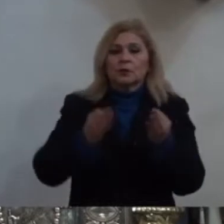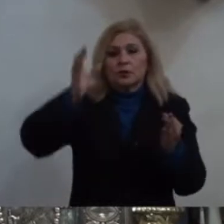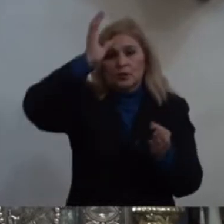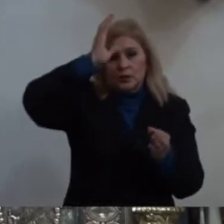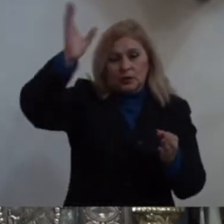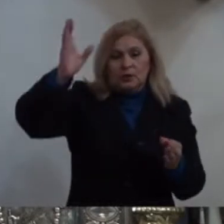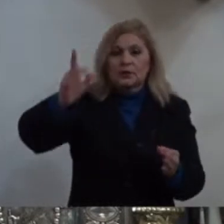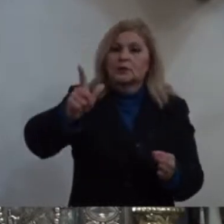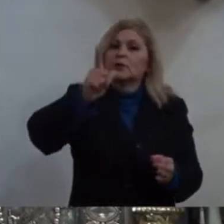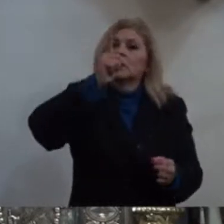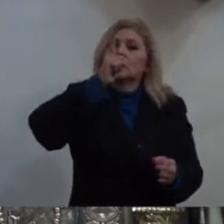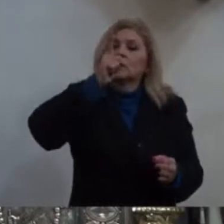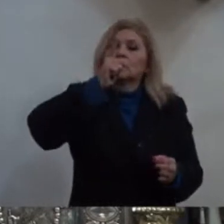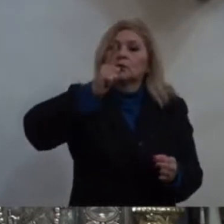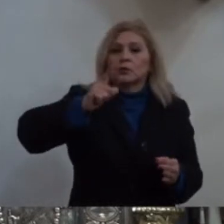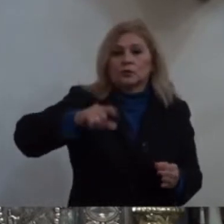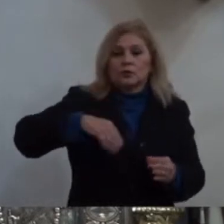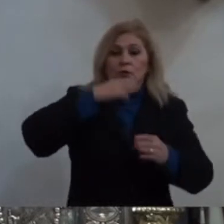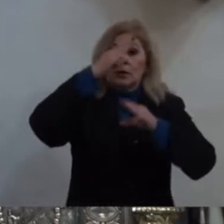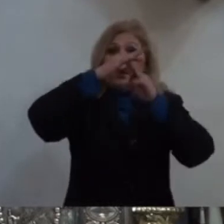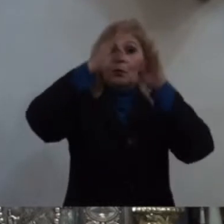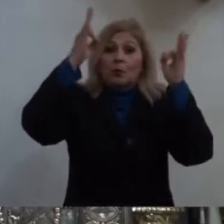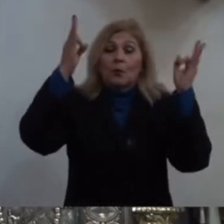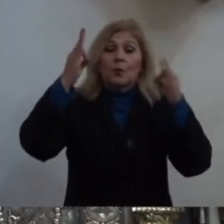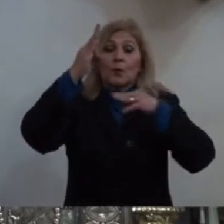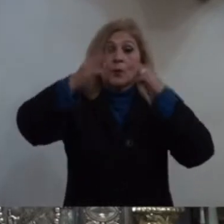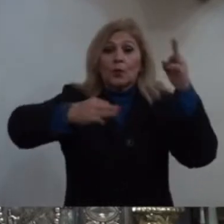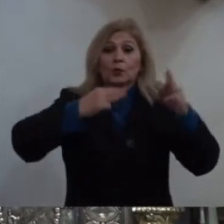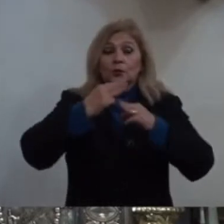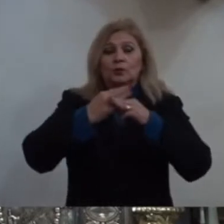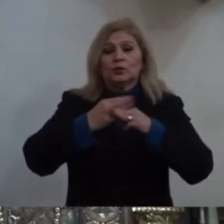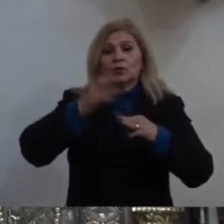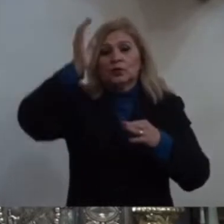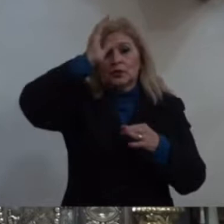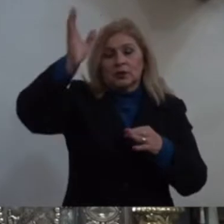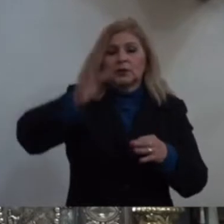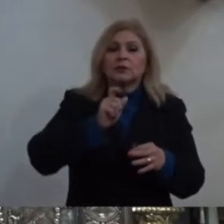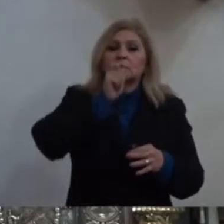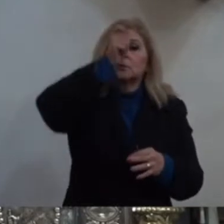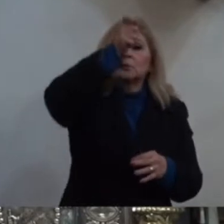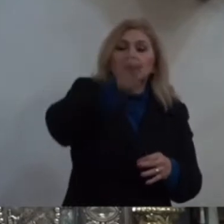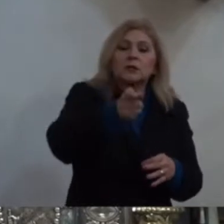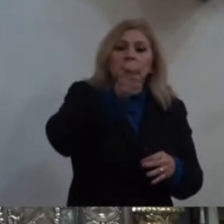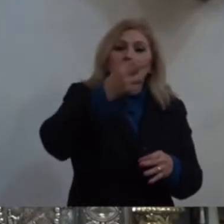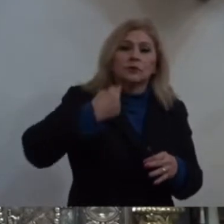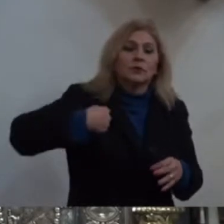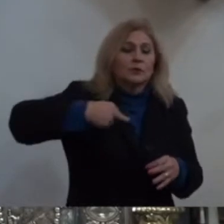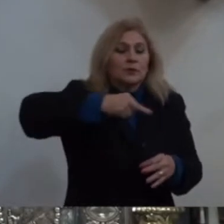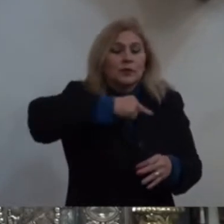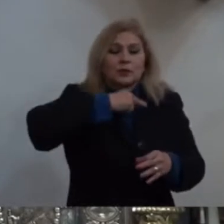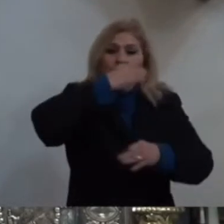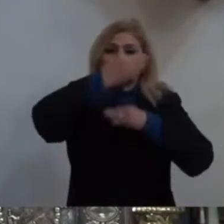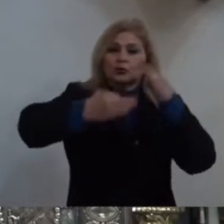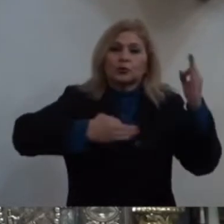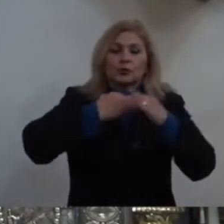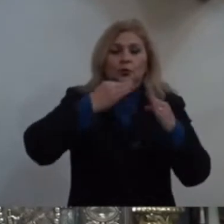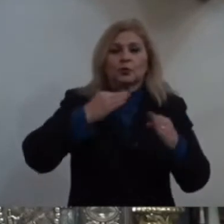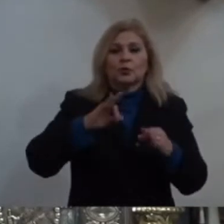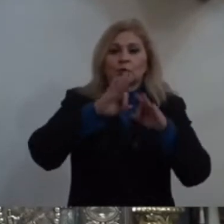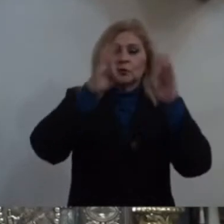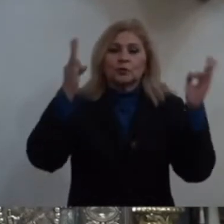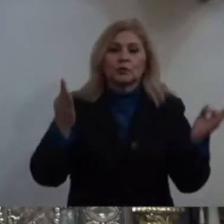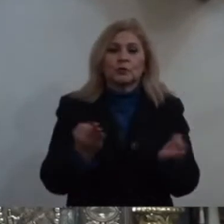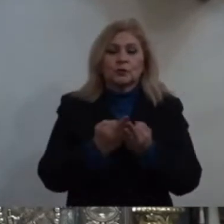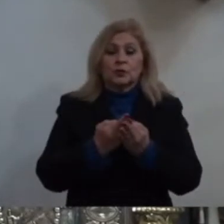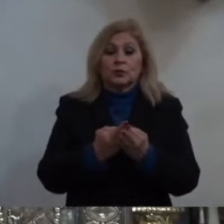Y Cristo es una bendición Que eso también tenemos